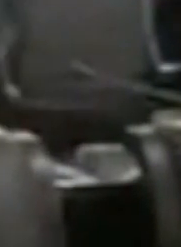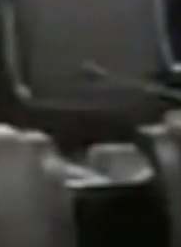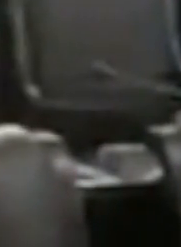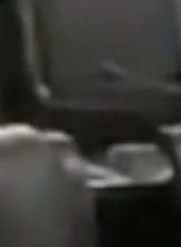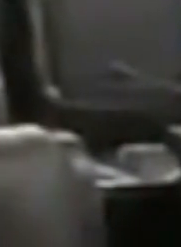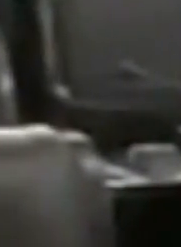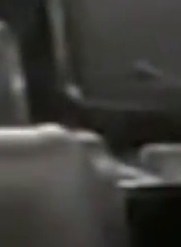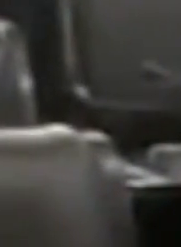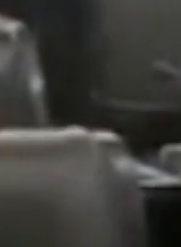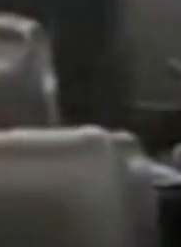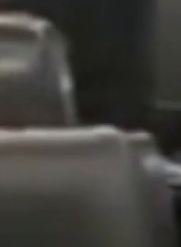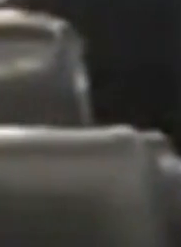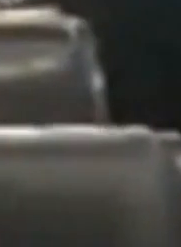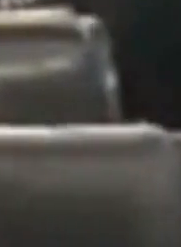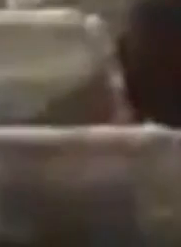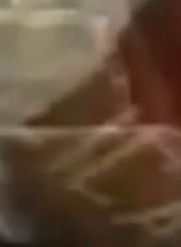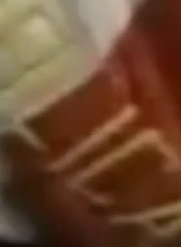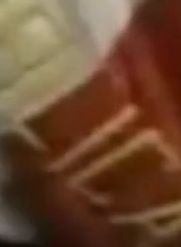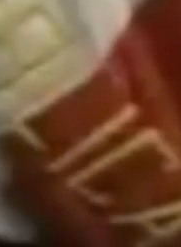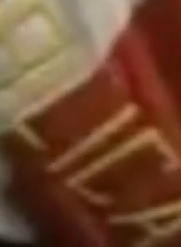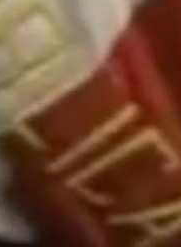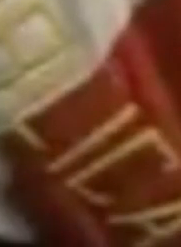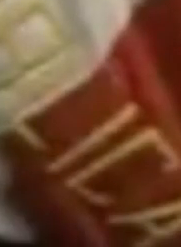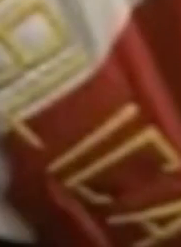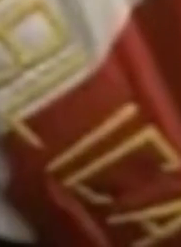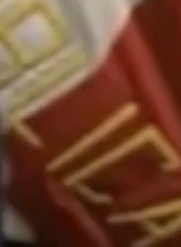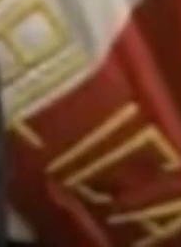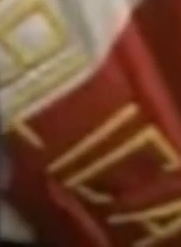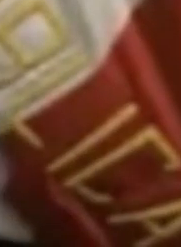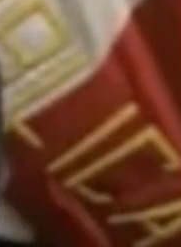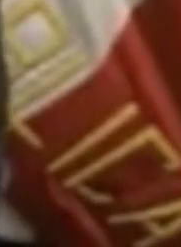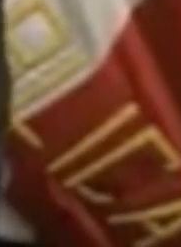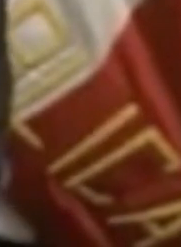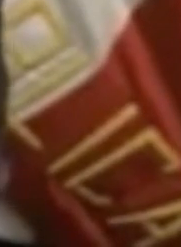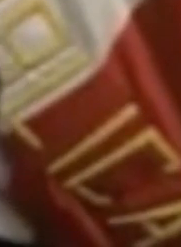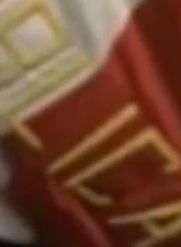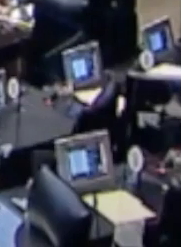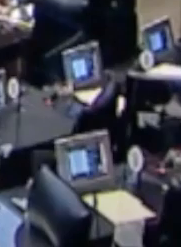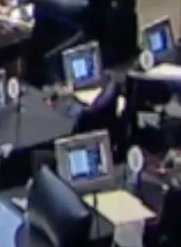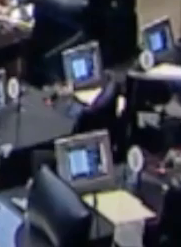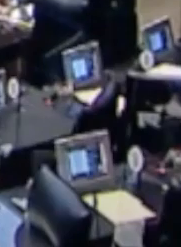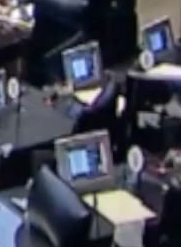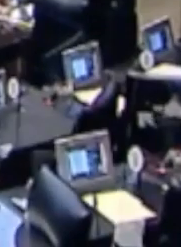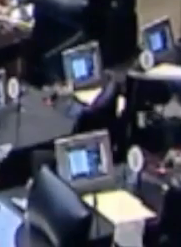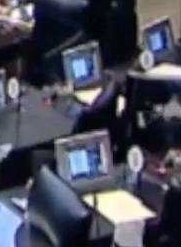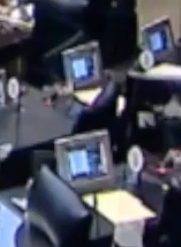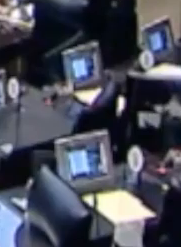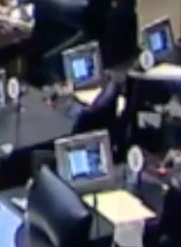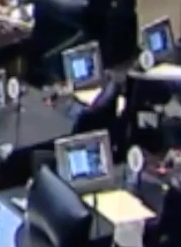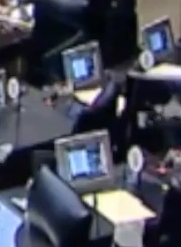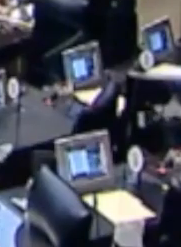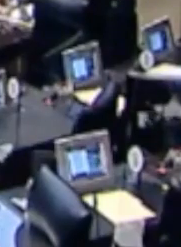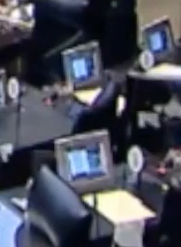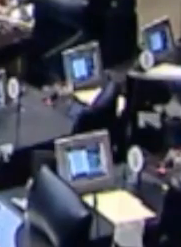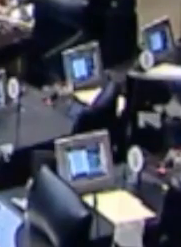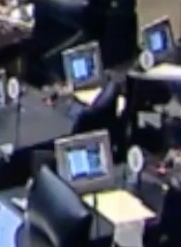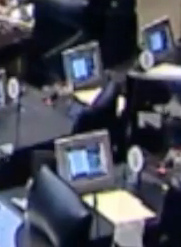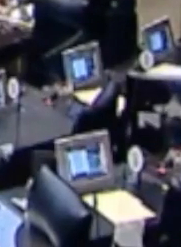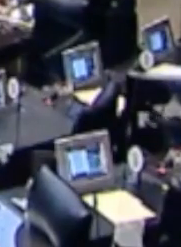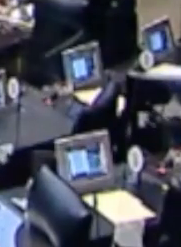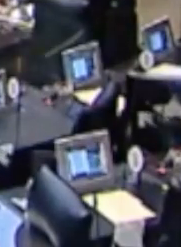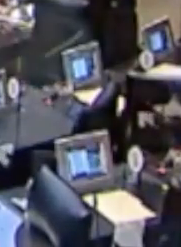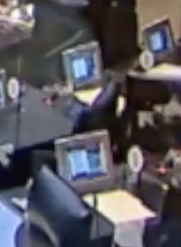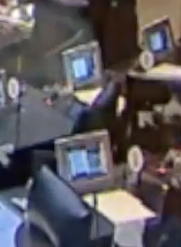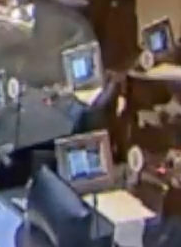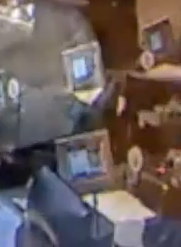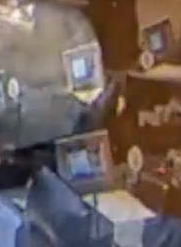transparente que está buscando hacer bien las cosas, entonces vamos a investigar, pero no estés dilapidando todo, no estés tirándolo a la